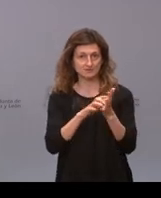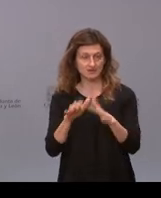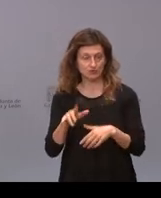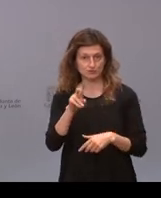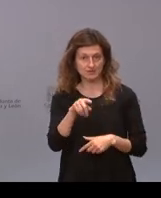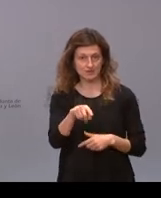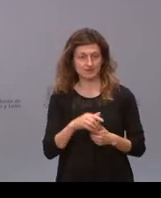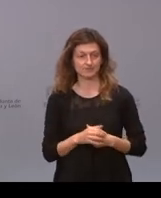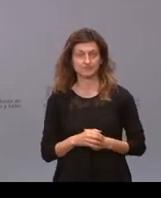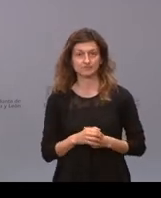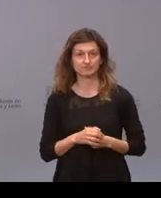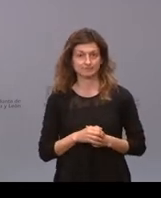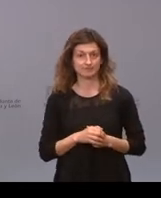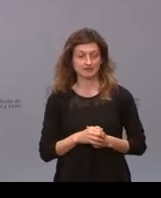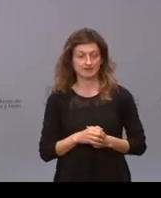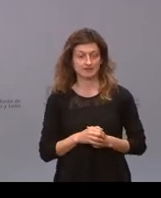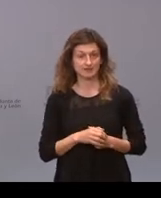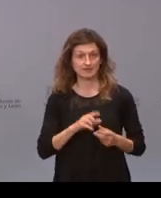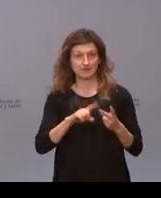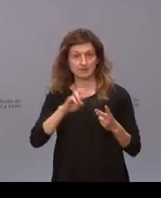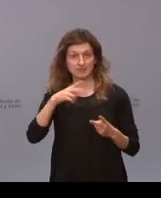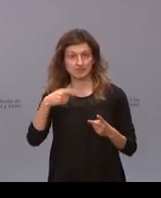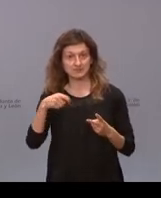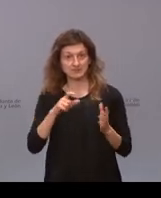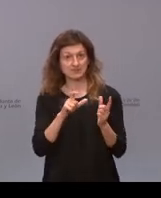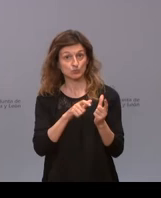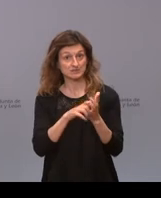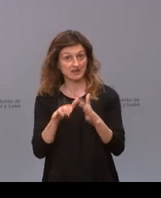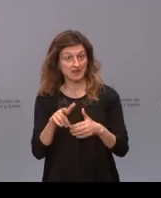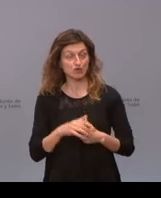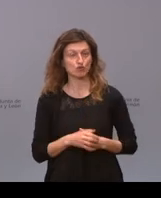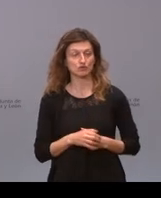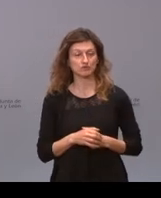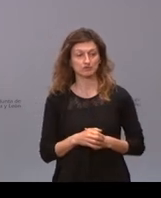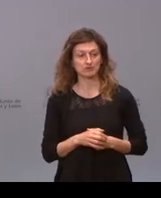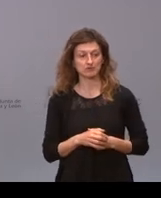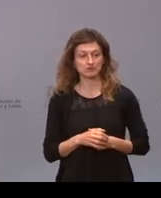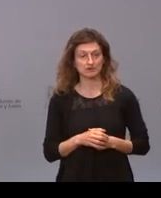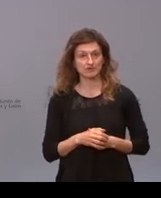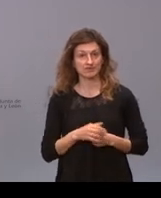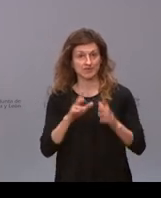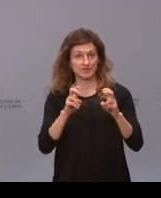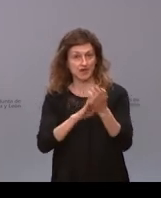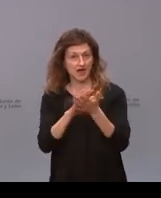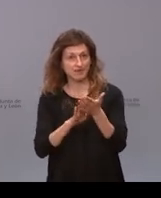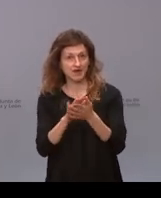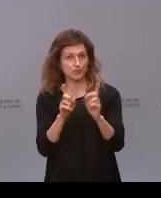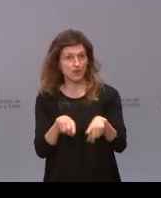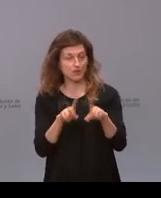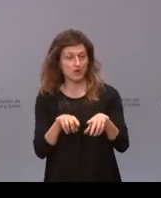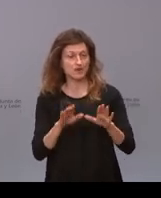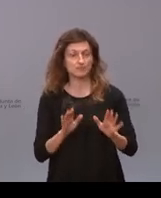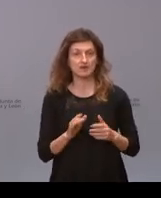vaquería pues estaría genial y al vicepresidente de la junta incidiendo un poco sé que estamos hablando todo el rato de lo mismo pero sobre esos